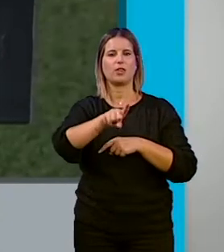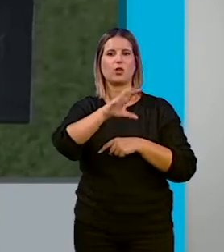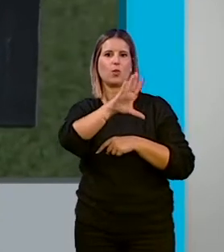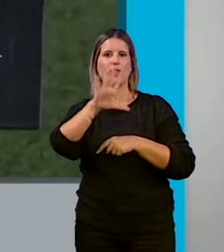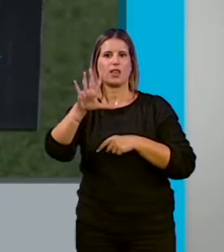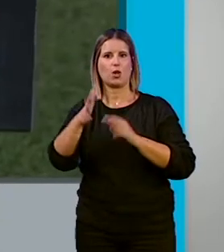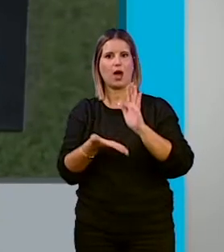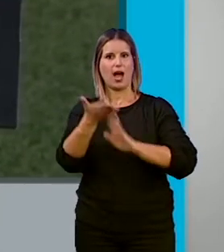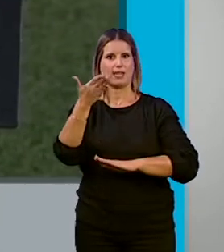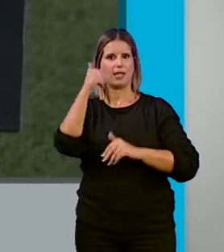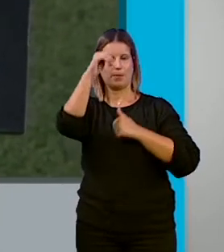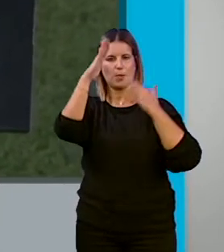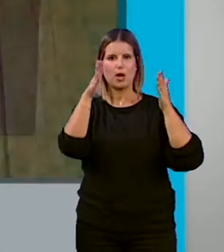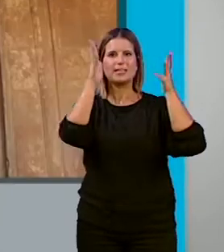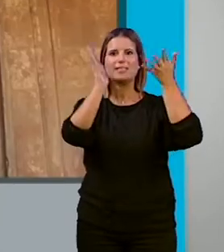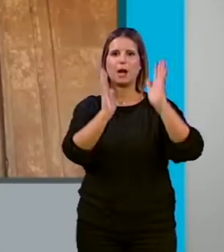terapéuticas.